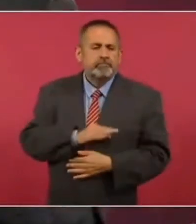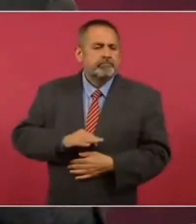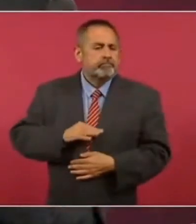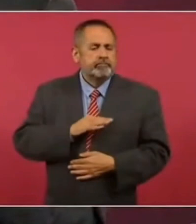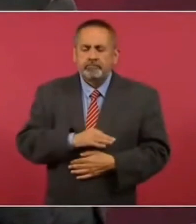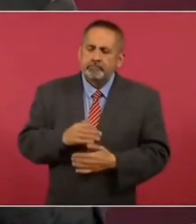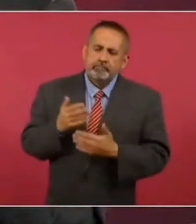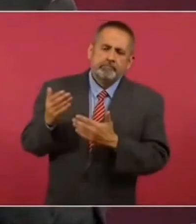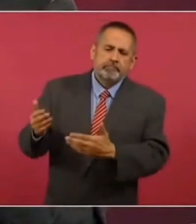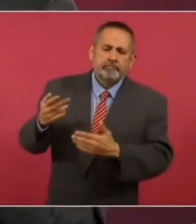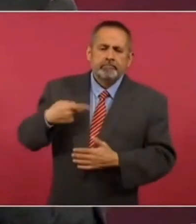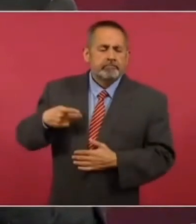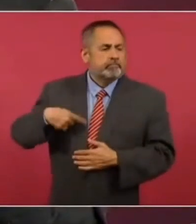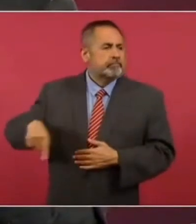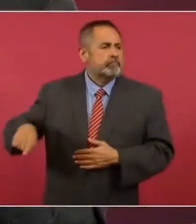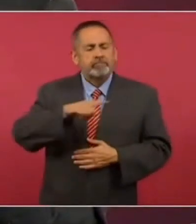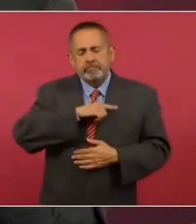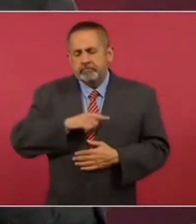del pueblo.